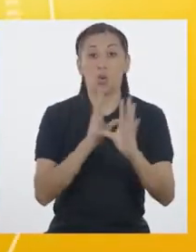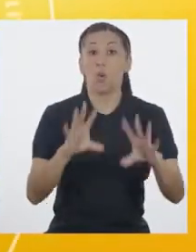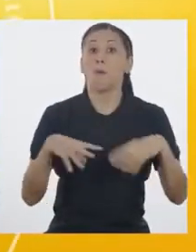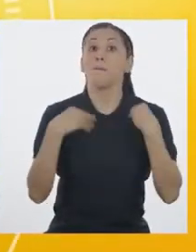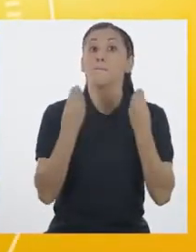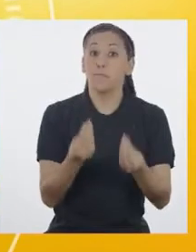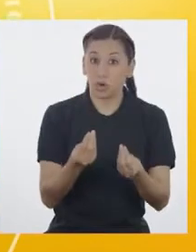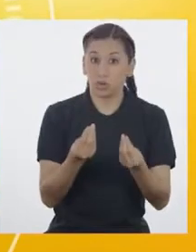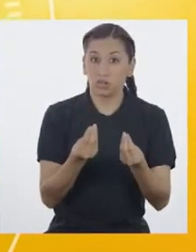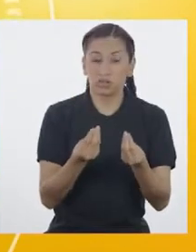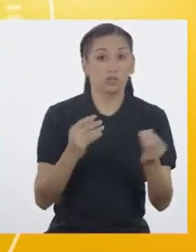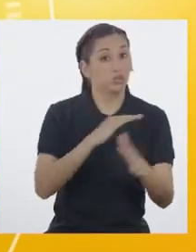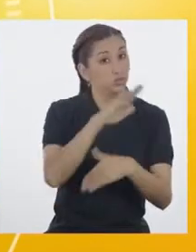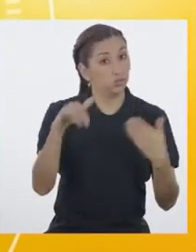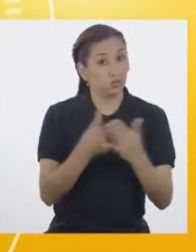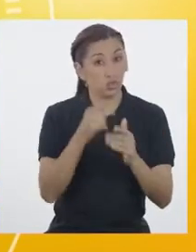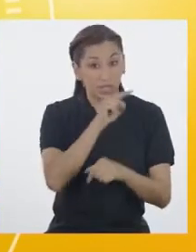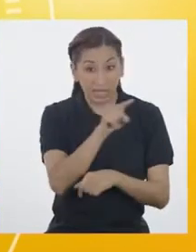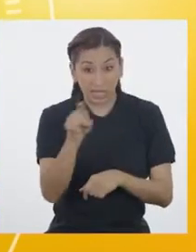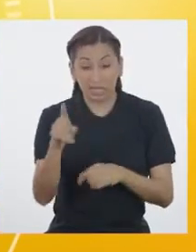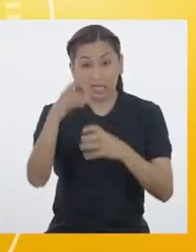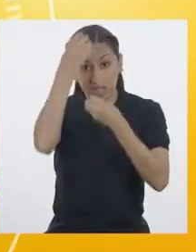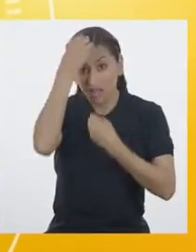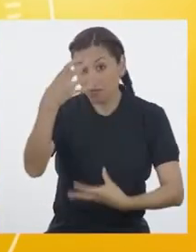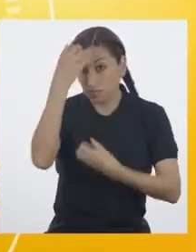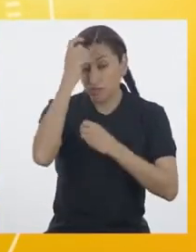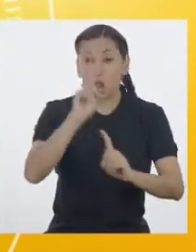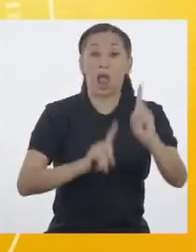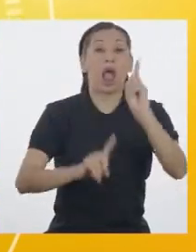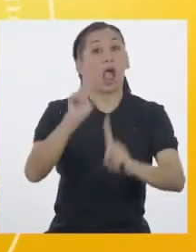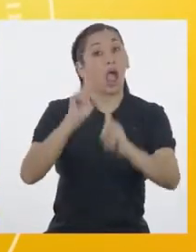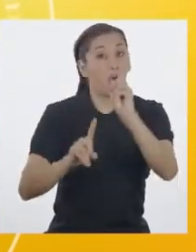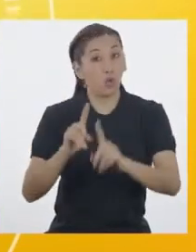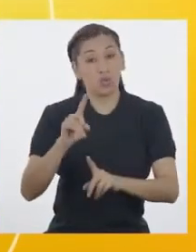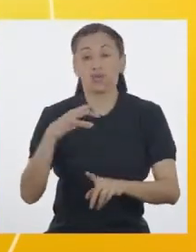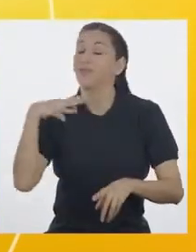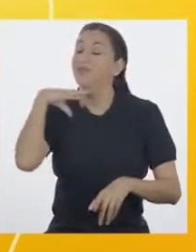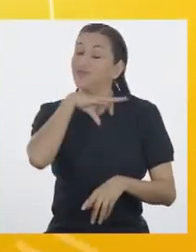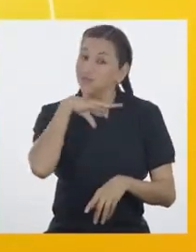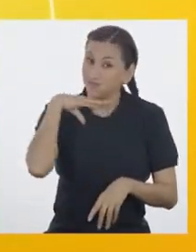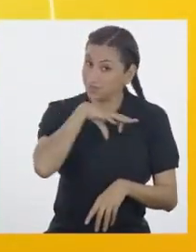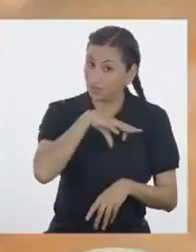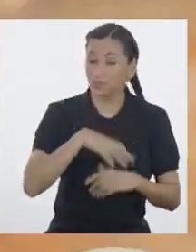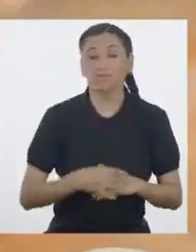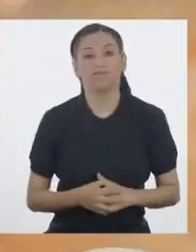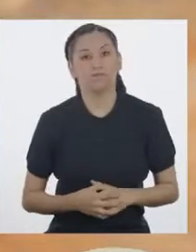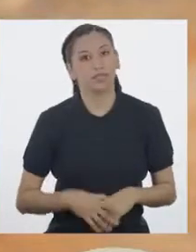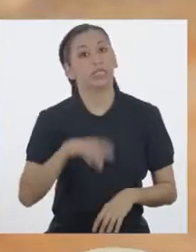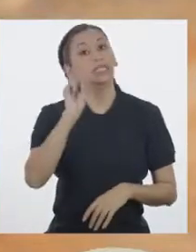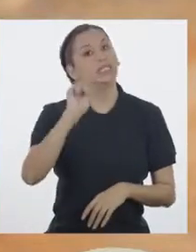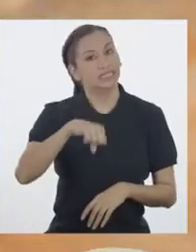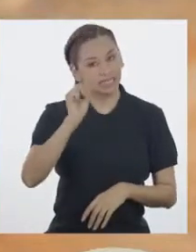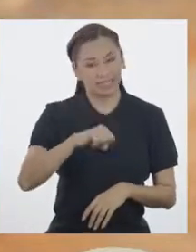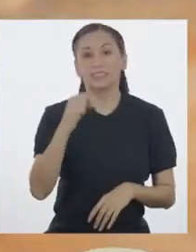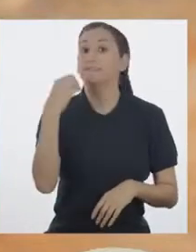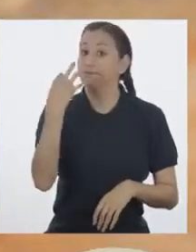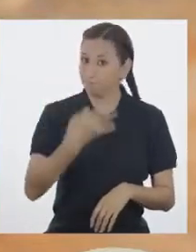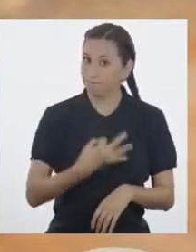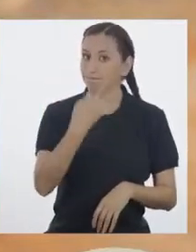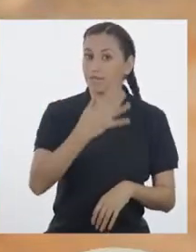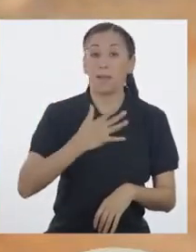todas esas informaciones, algunas no son verdaderas Ah, sí,